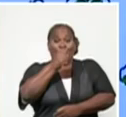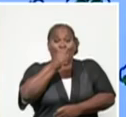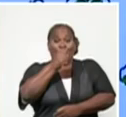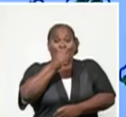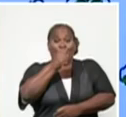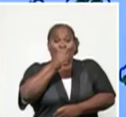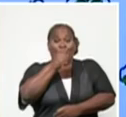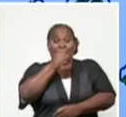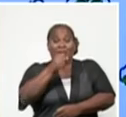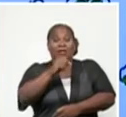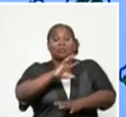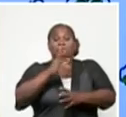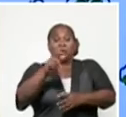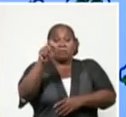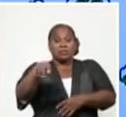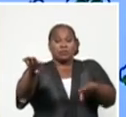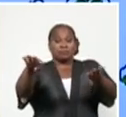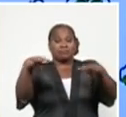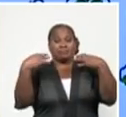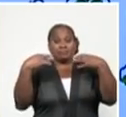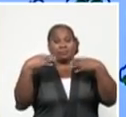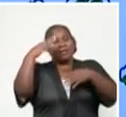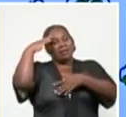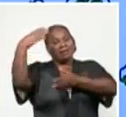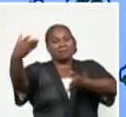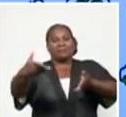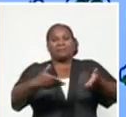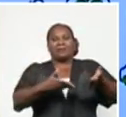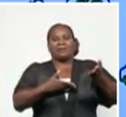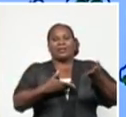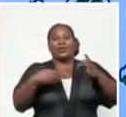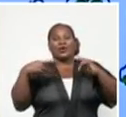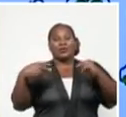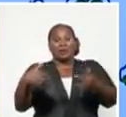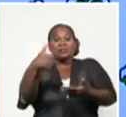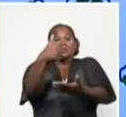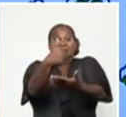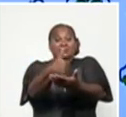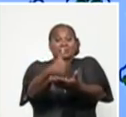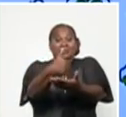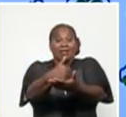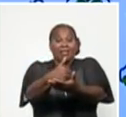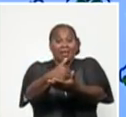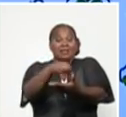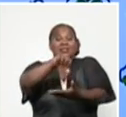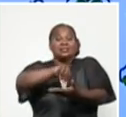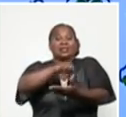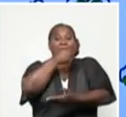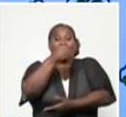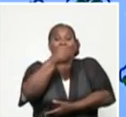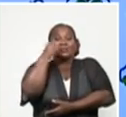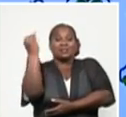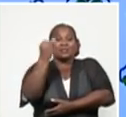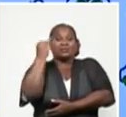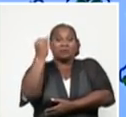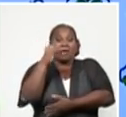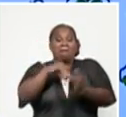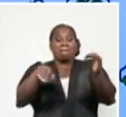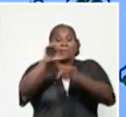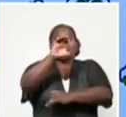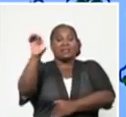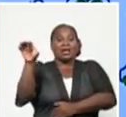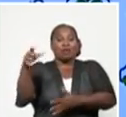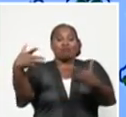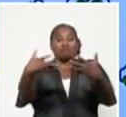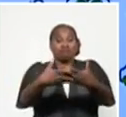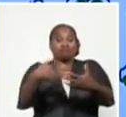los que a esta hora nos acompañan. Sean bienvenidos una vez más a la sede del Centro de Prensa Internacional del Ministerio de Relaciones Exteriores de la